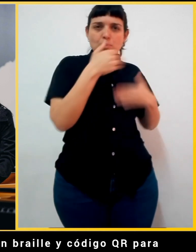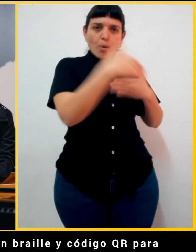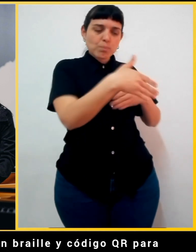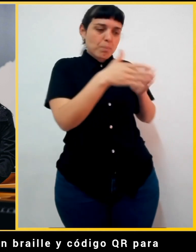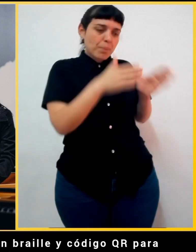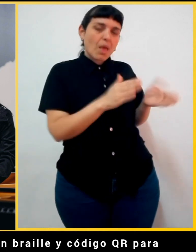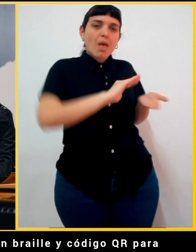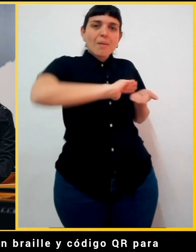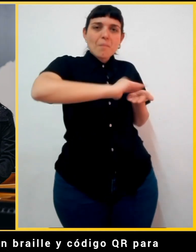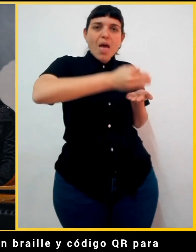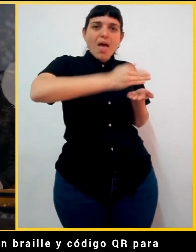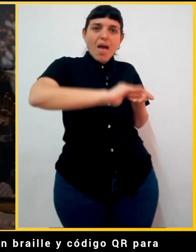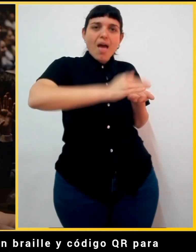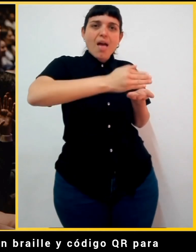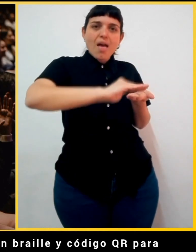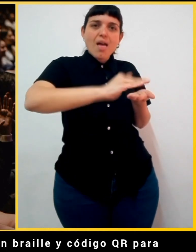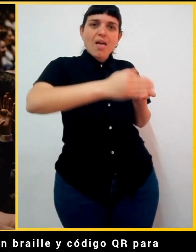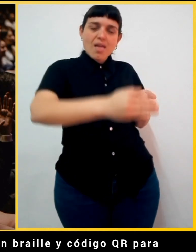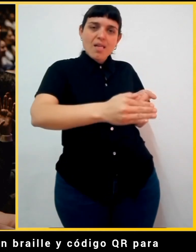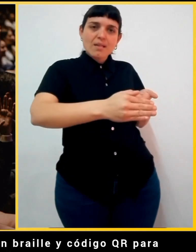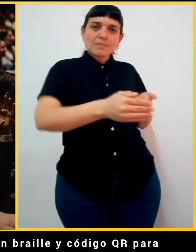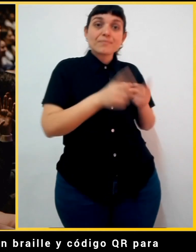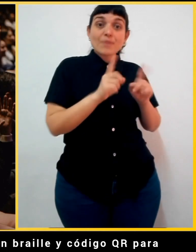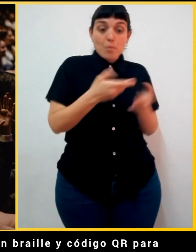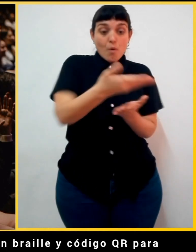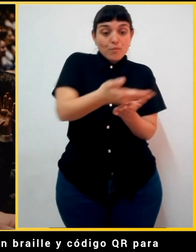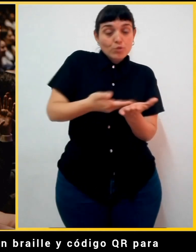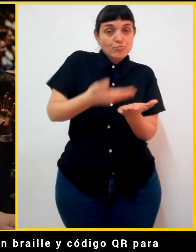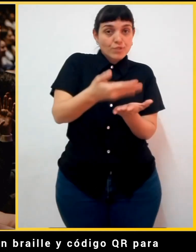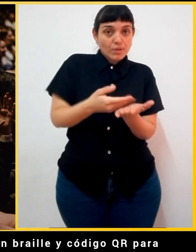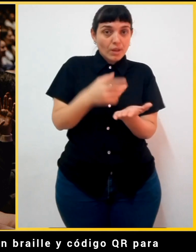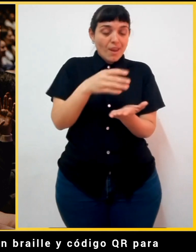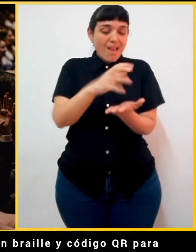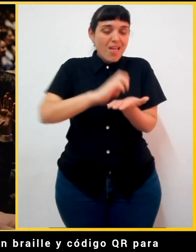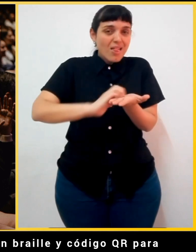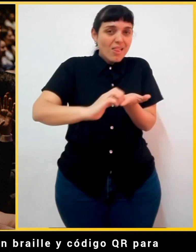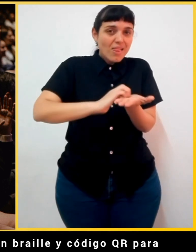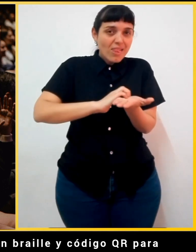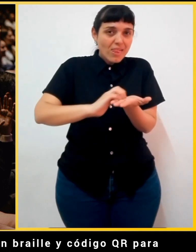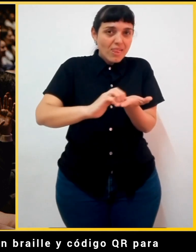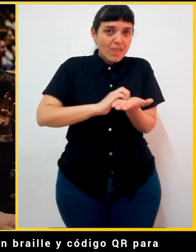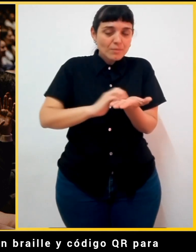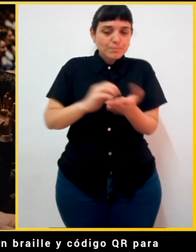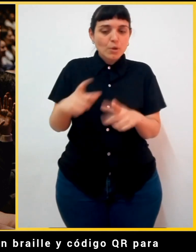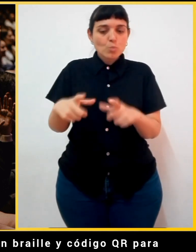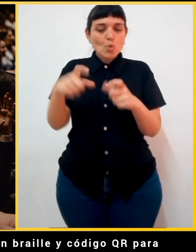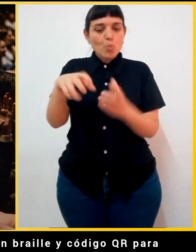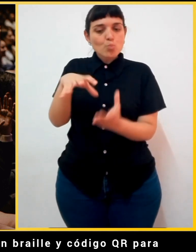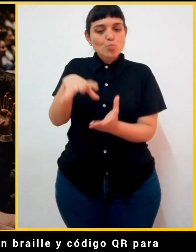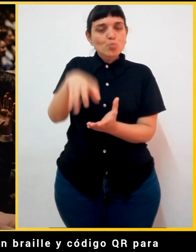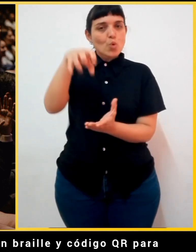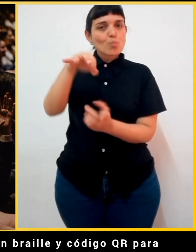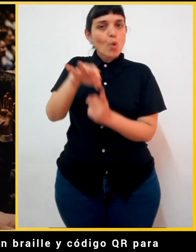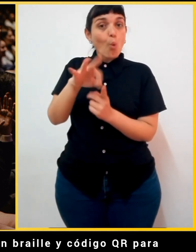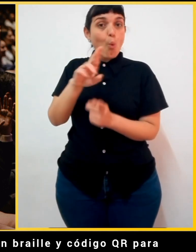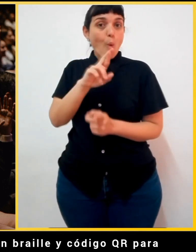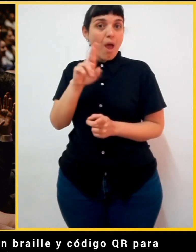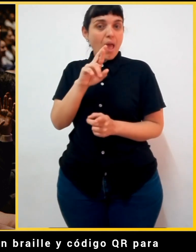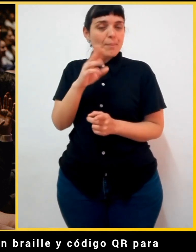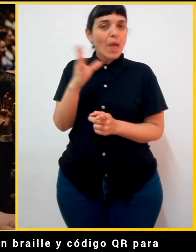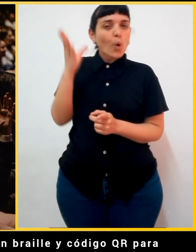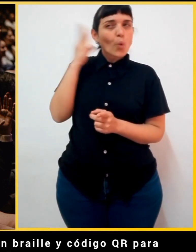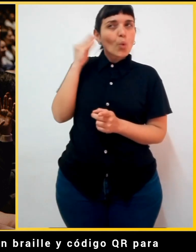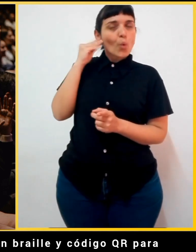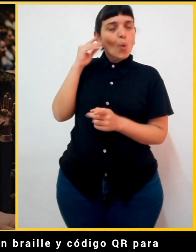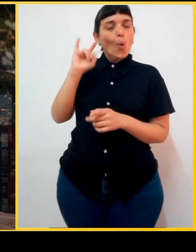materiales de apoyo, como maqueta táctil, folletería en braille y código QR para acceder al